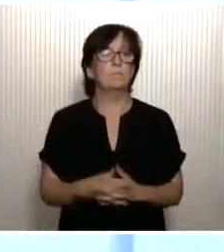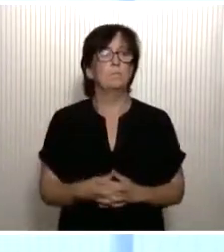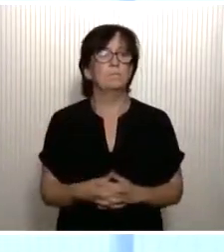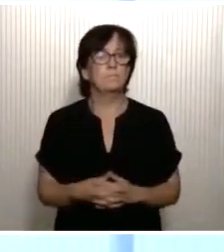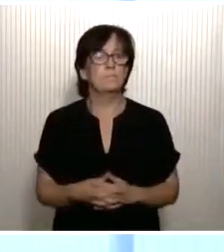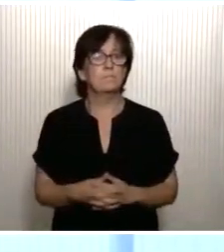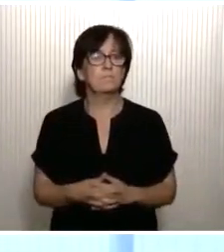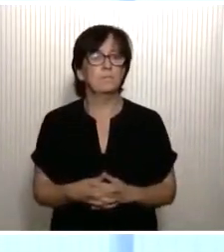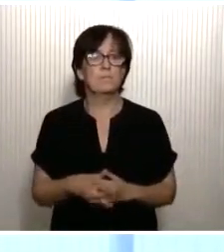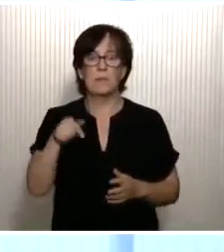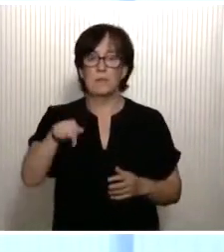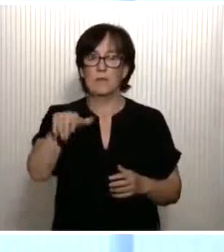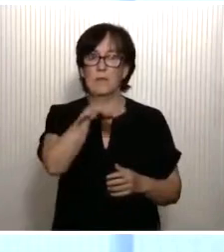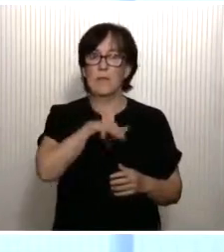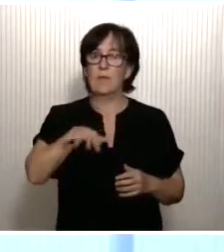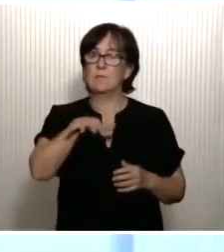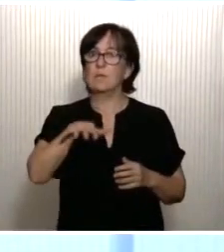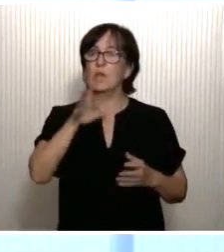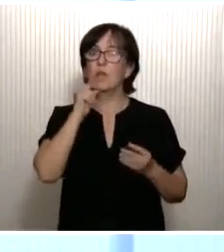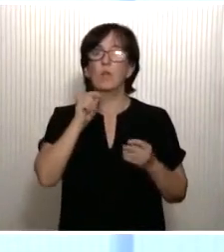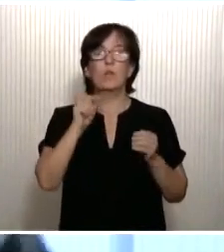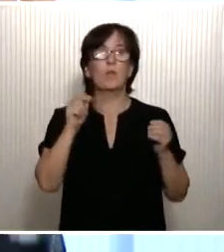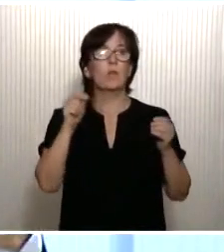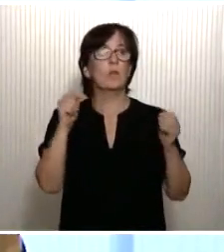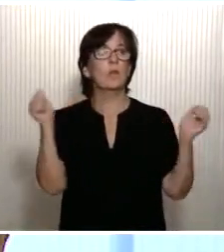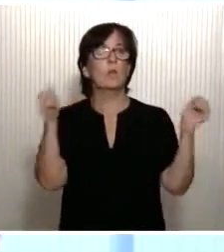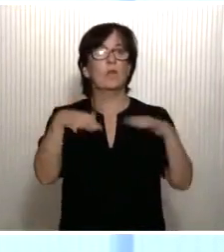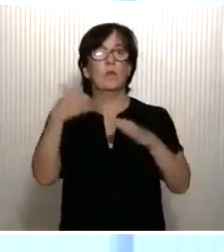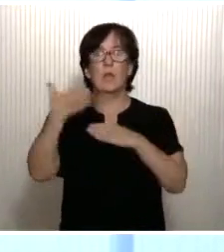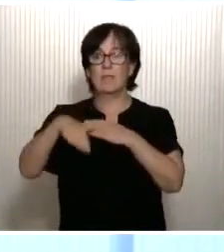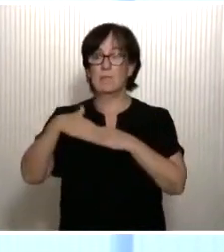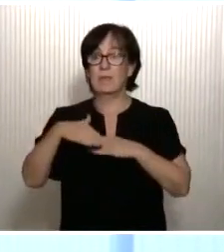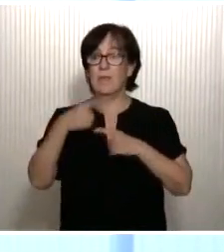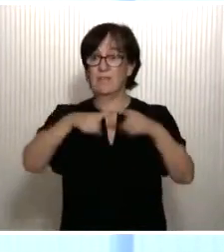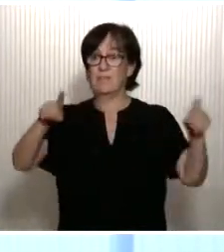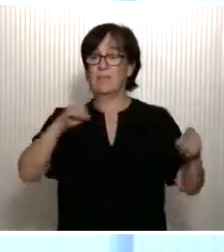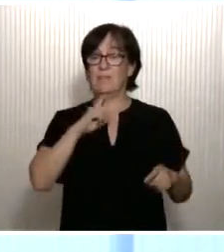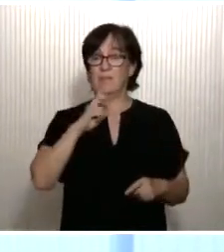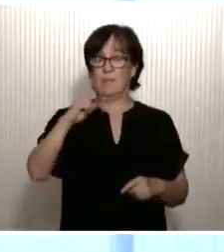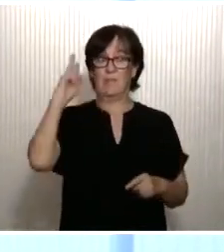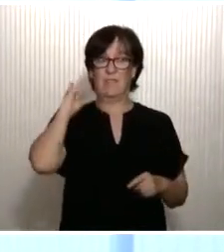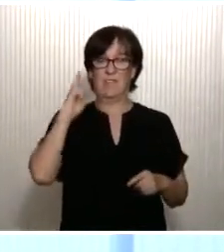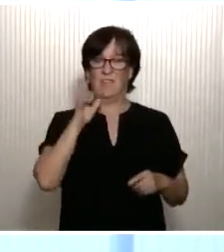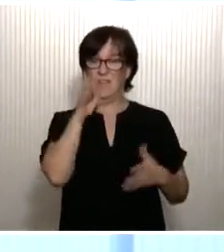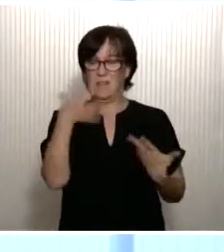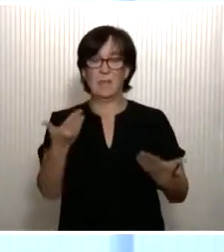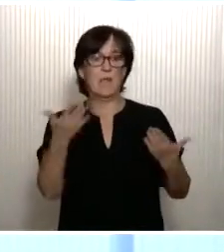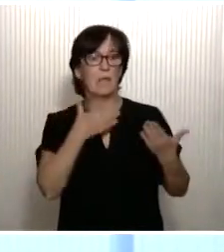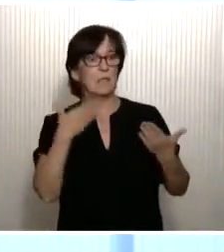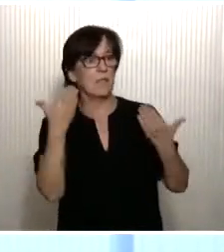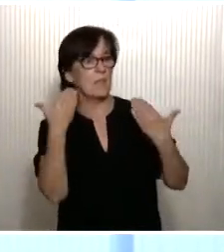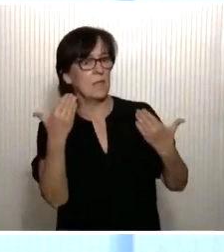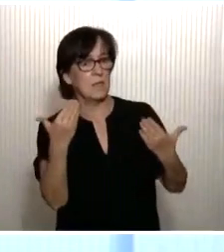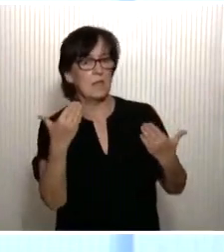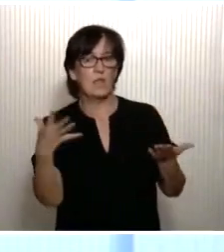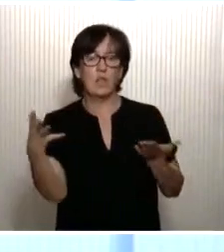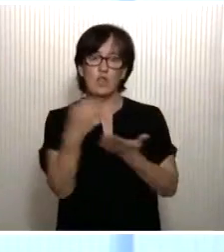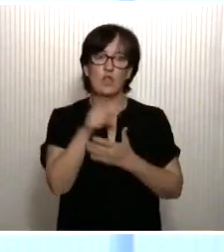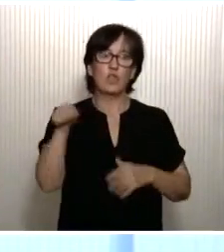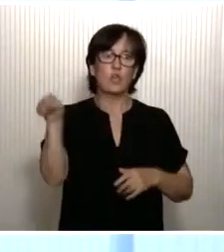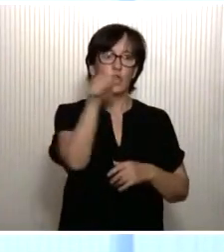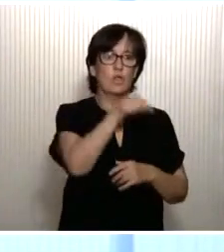En este espacio reducido, con un aforo limitado, diferencia de hace dos años –y quiero de nuevo agradecer también la presencia de todos